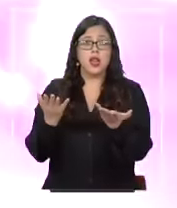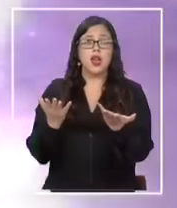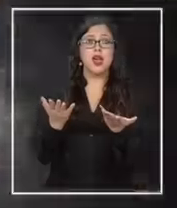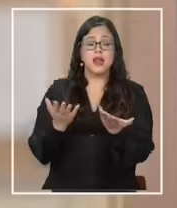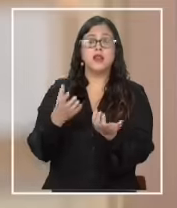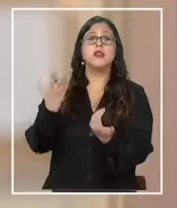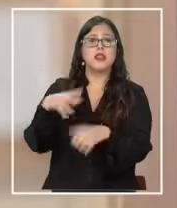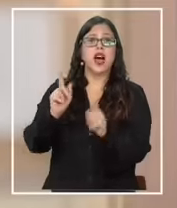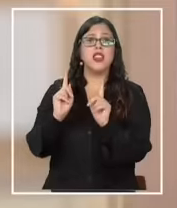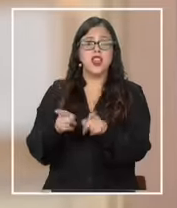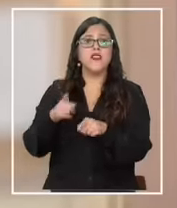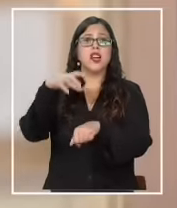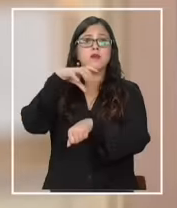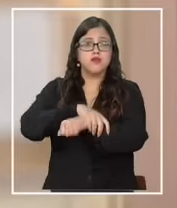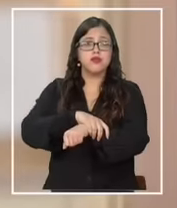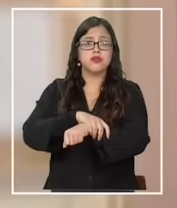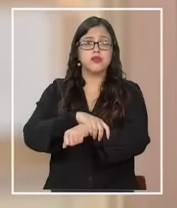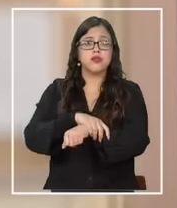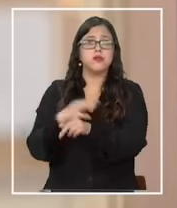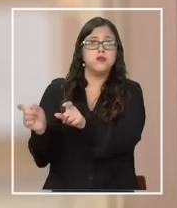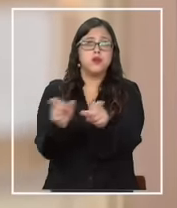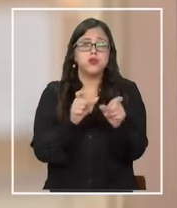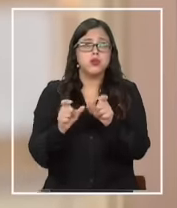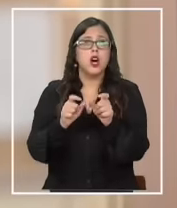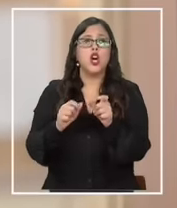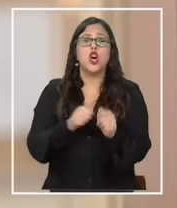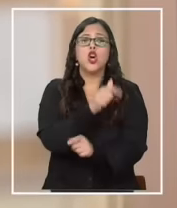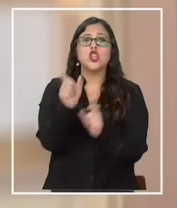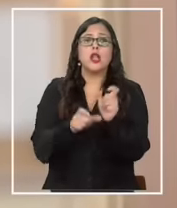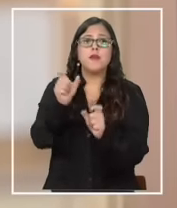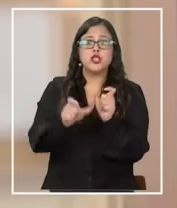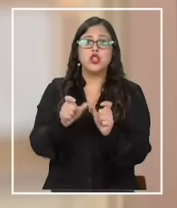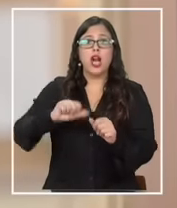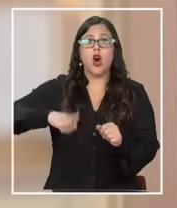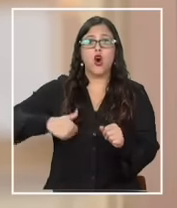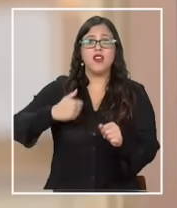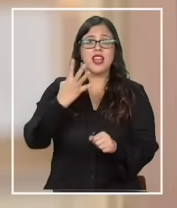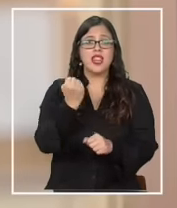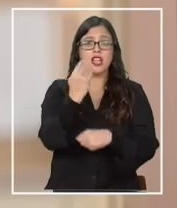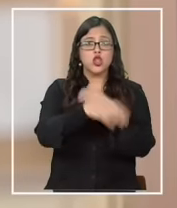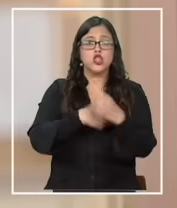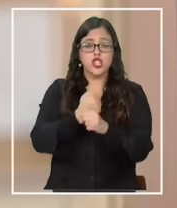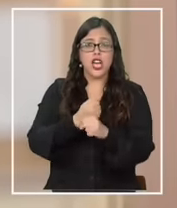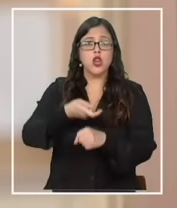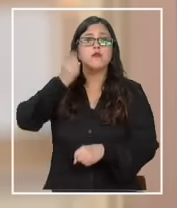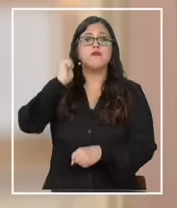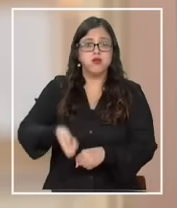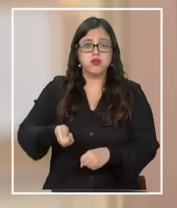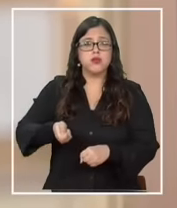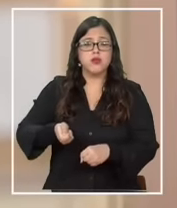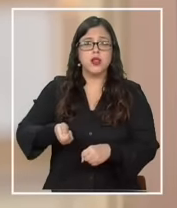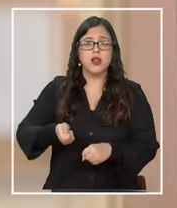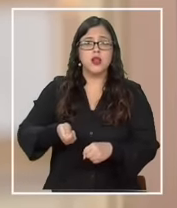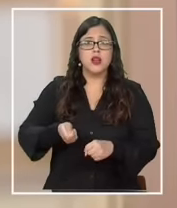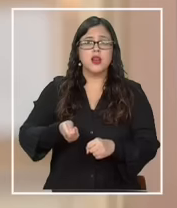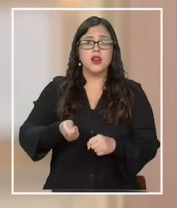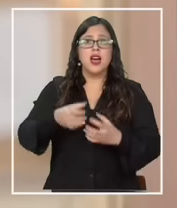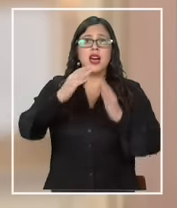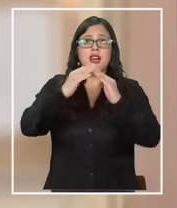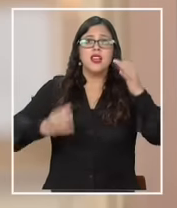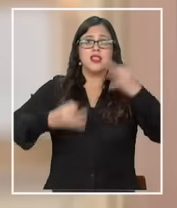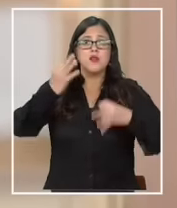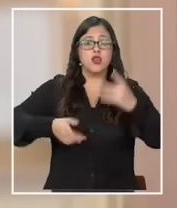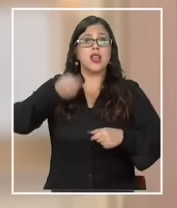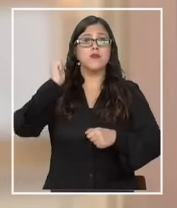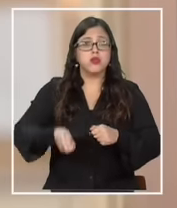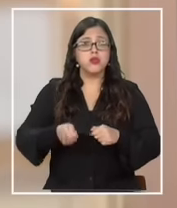Todos los jóvenes entre 14 y 17 años son imputables. Los tribunales de la República pueden dictar medidas de